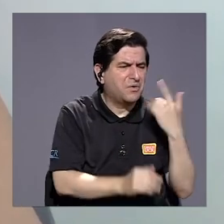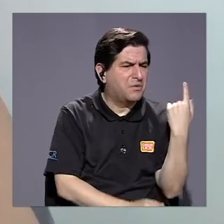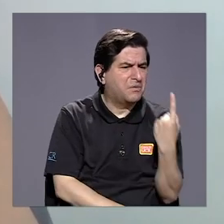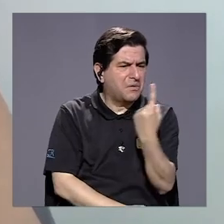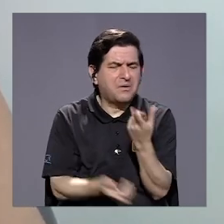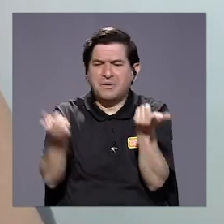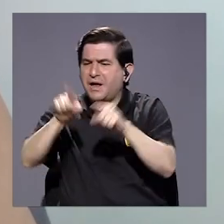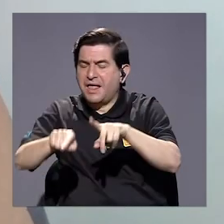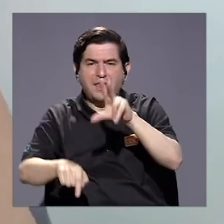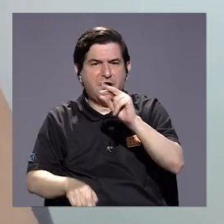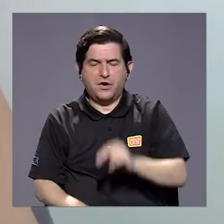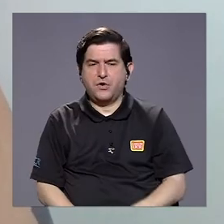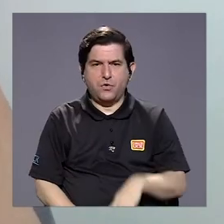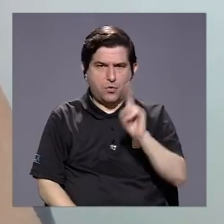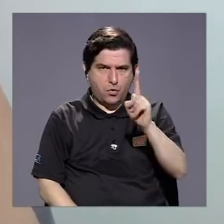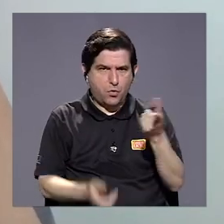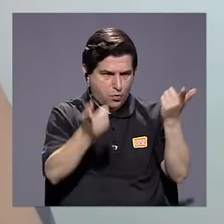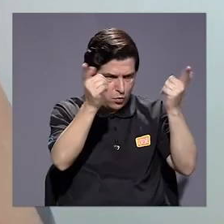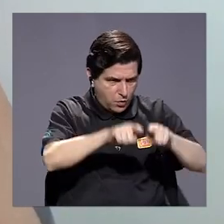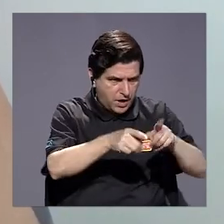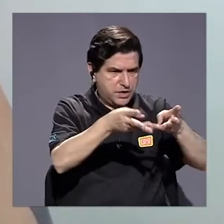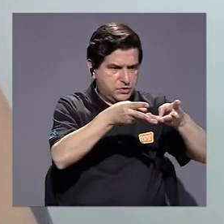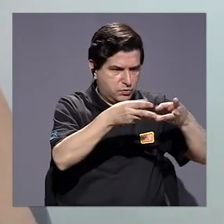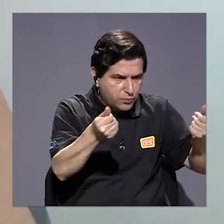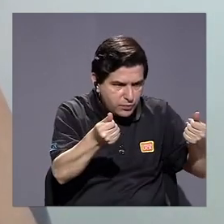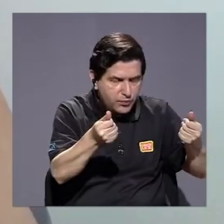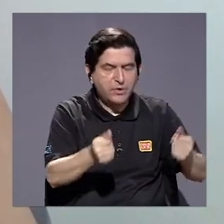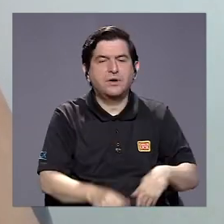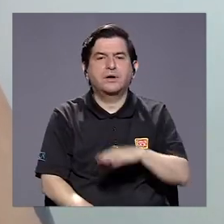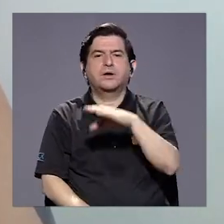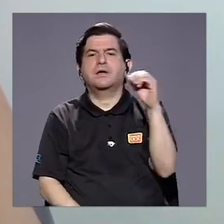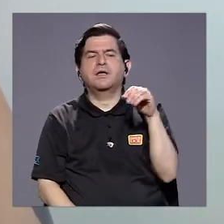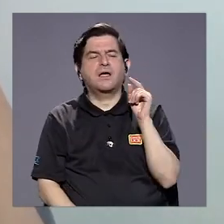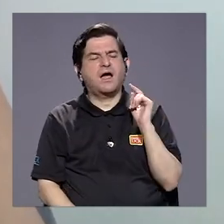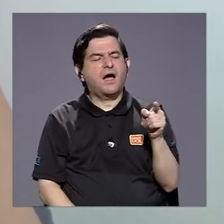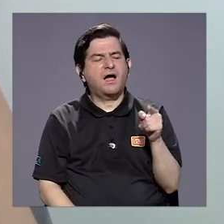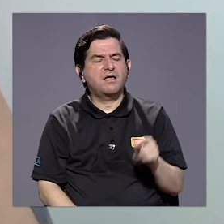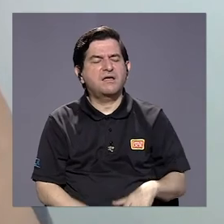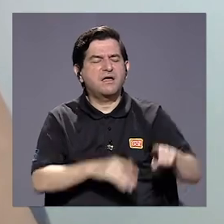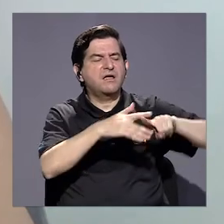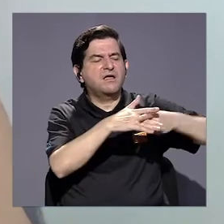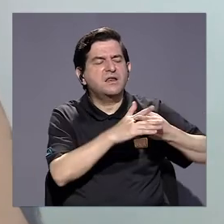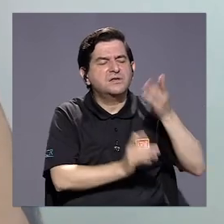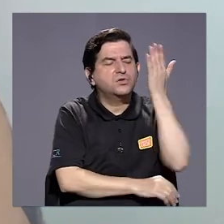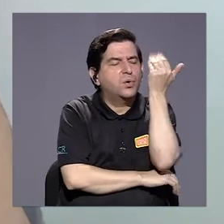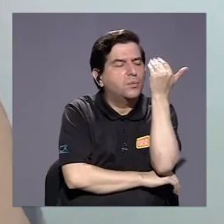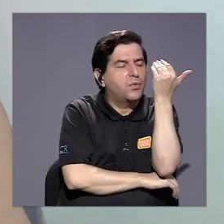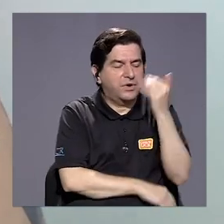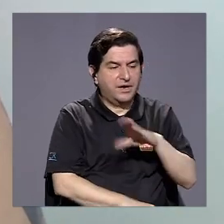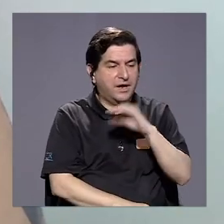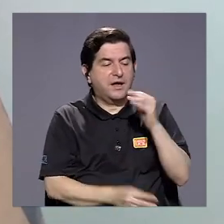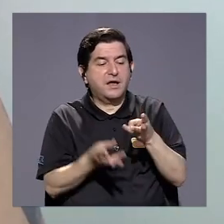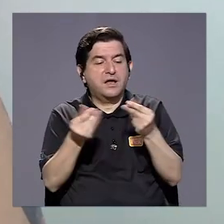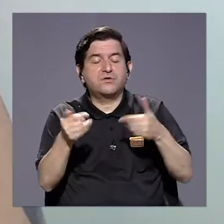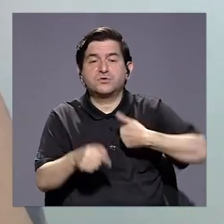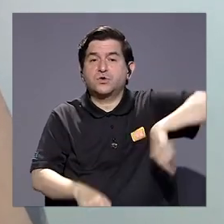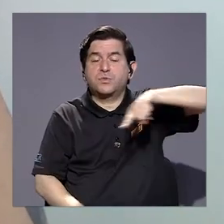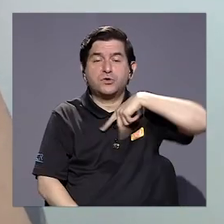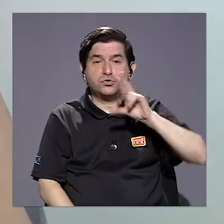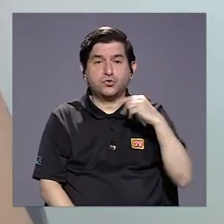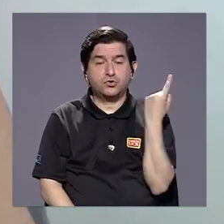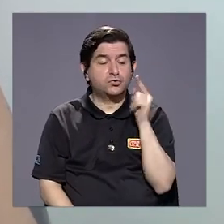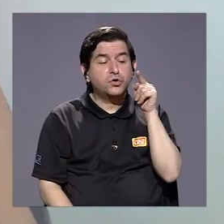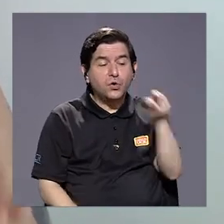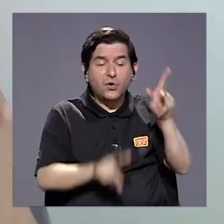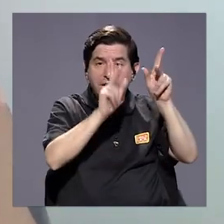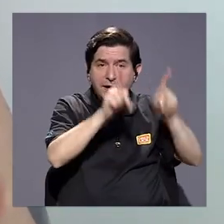caso sino ver un caso, resolverlo y ver, bueno, qué fue lo que dio origen a este caso y cómo lo podemos resolver no solo para esta